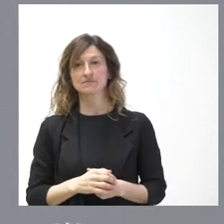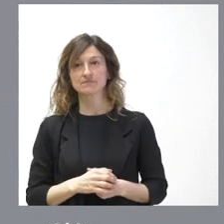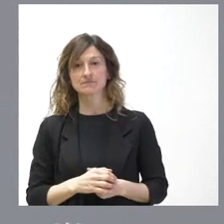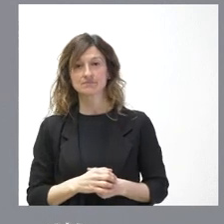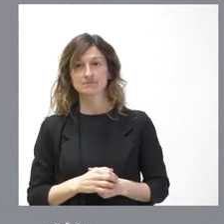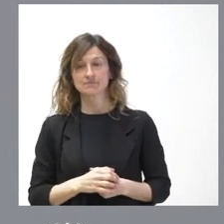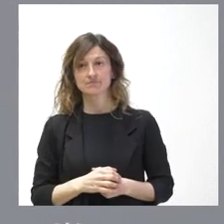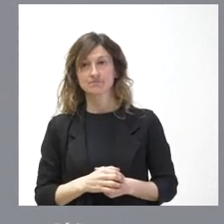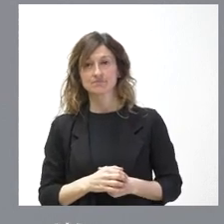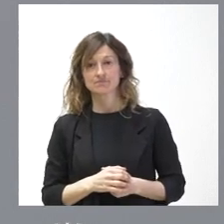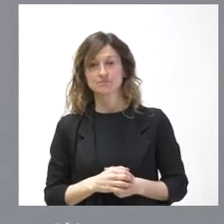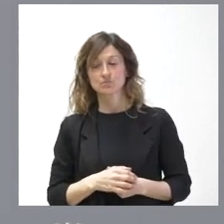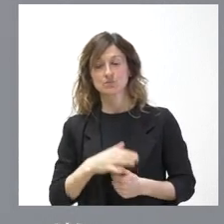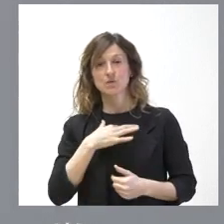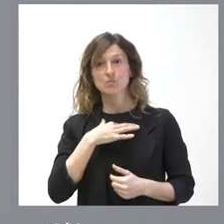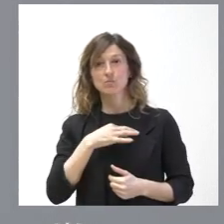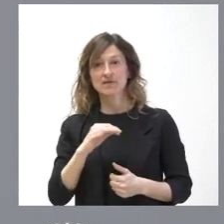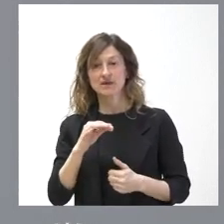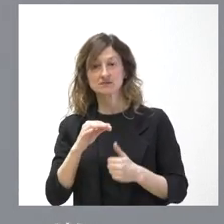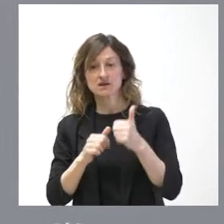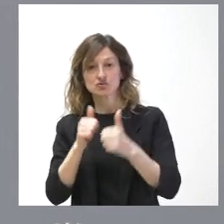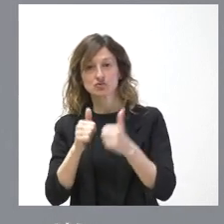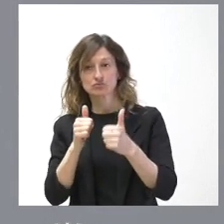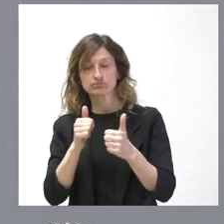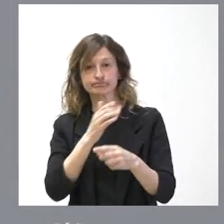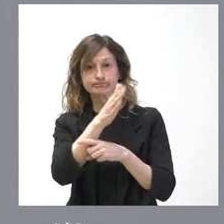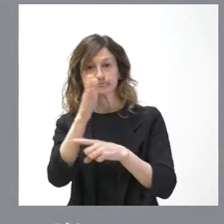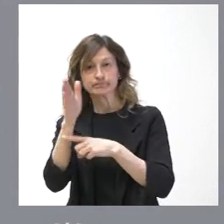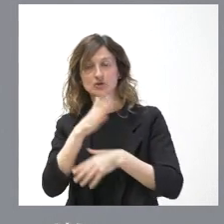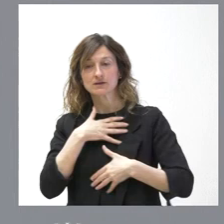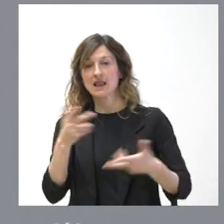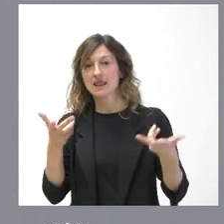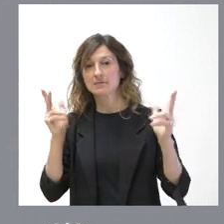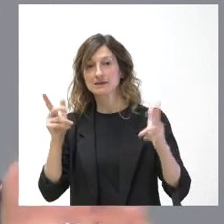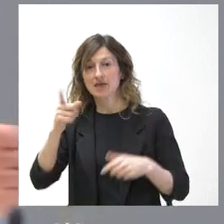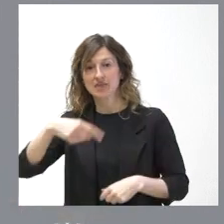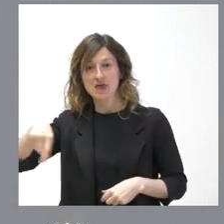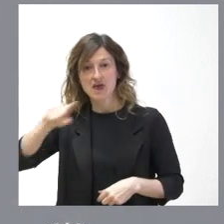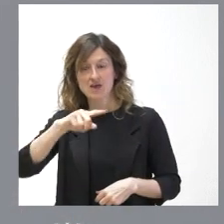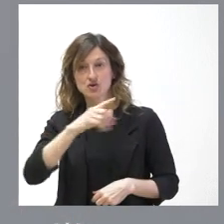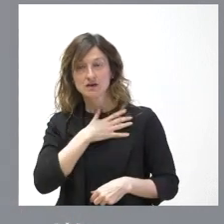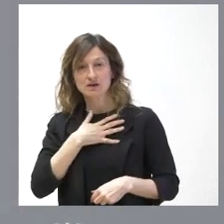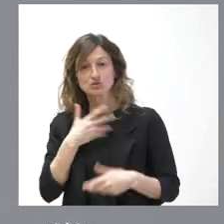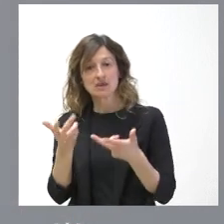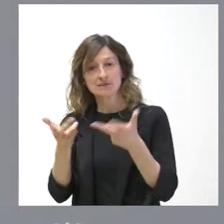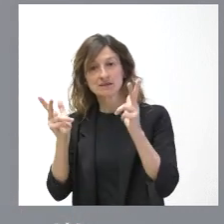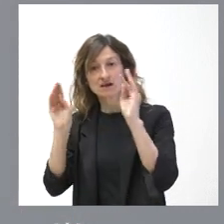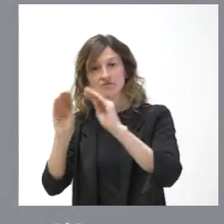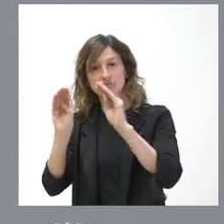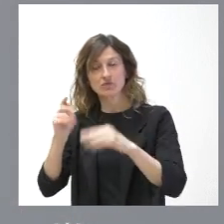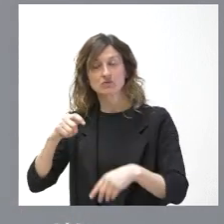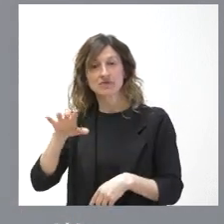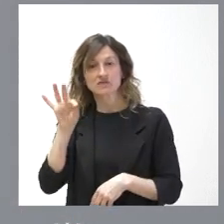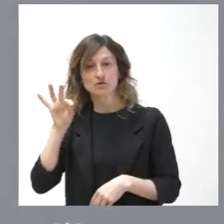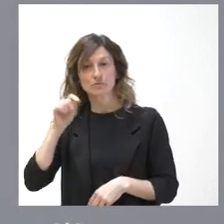y comunitaria, pues pueden concursar donde deseen. un elemento de libertad que ellos tienen y aquellos que queremos en la libertad y en la promoción personal, pues lo